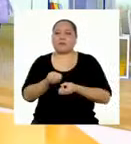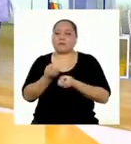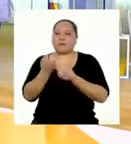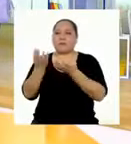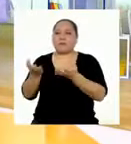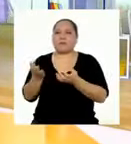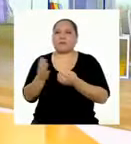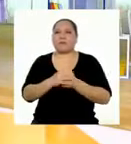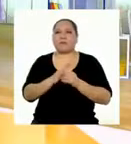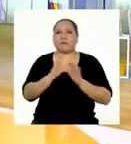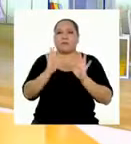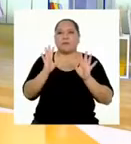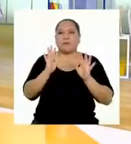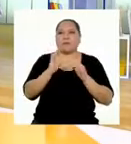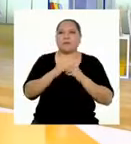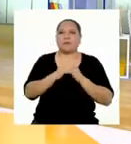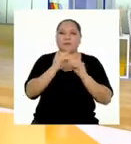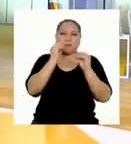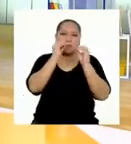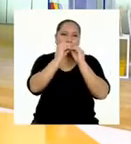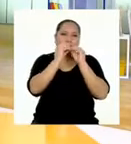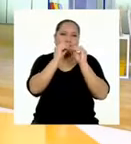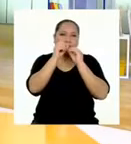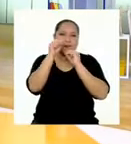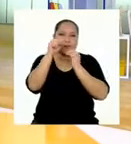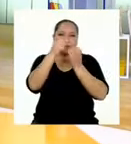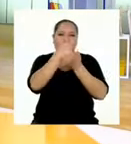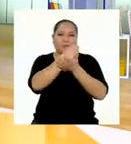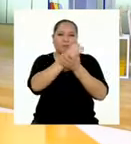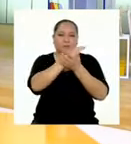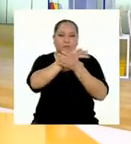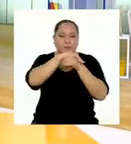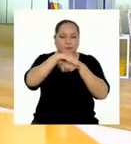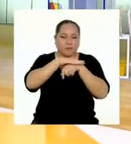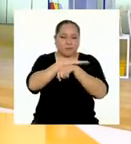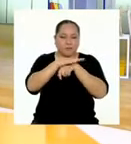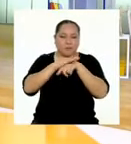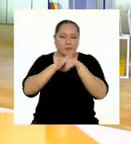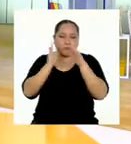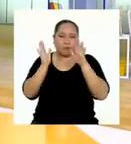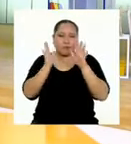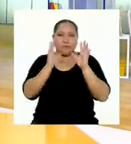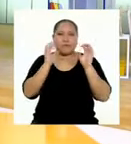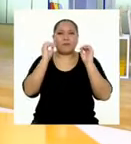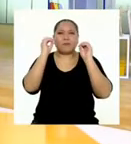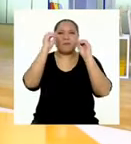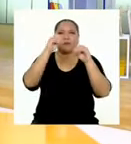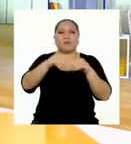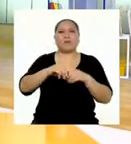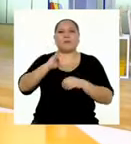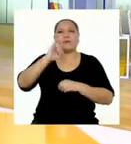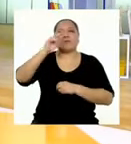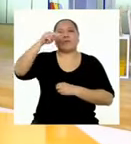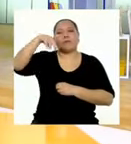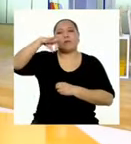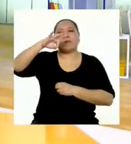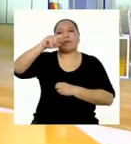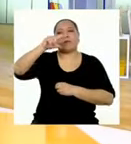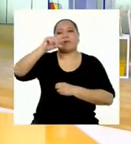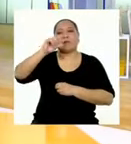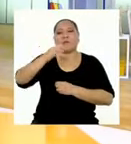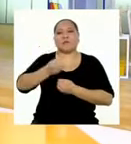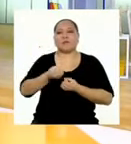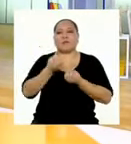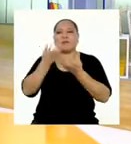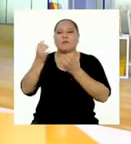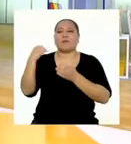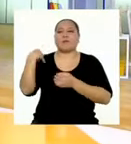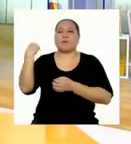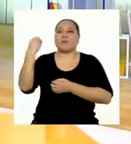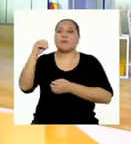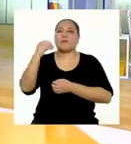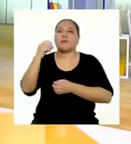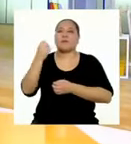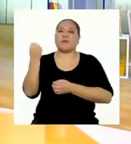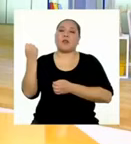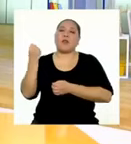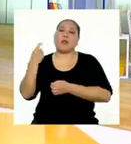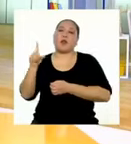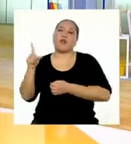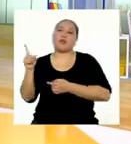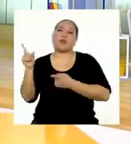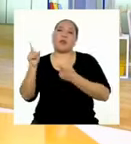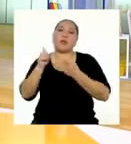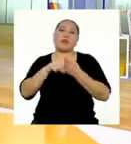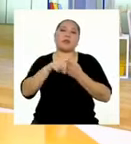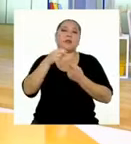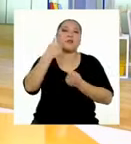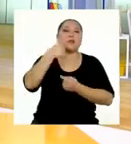a dirigir. A ver, voy a corregir esta planificación. Y pondré la infografía va dirigida a adolescentes de 11 a